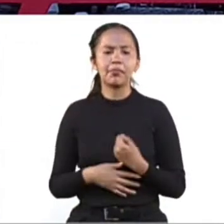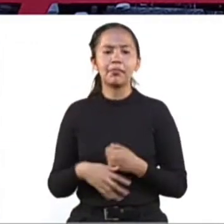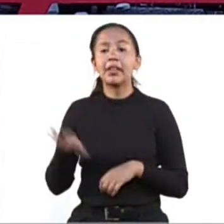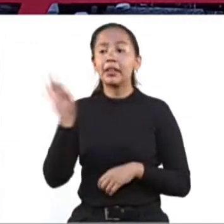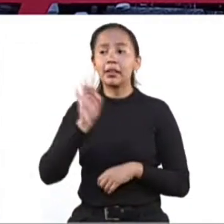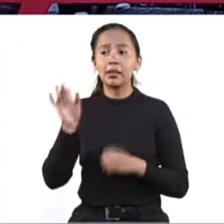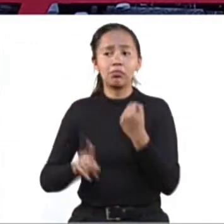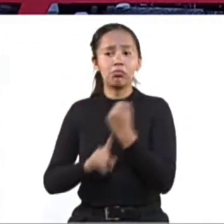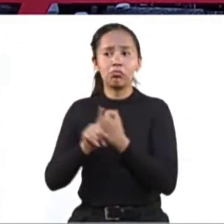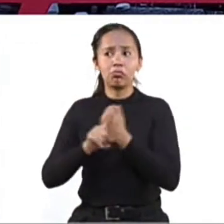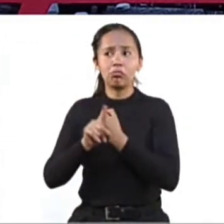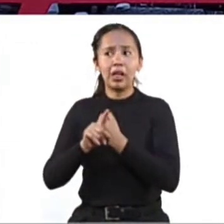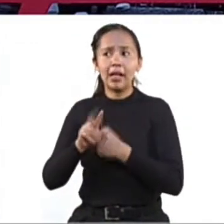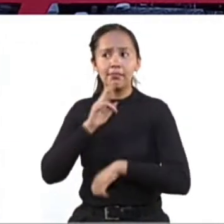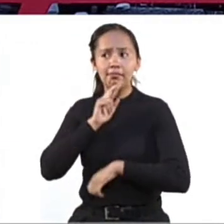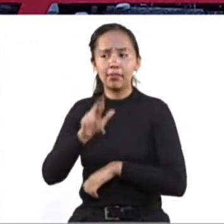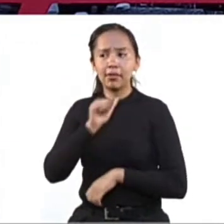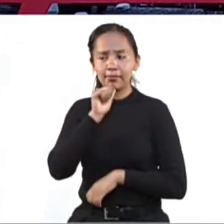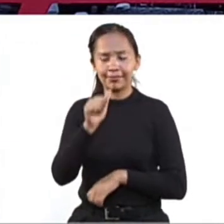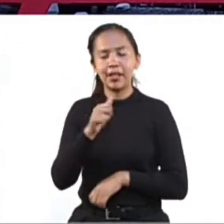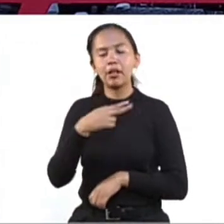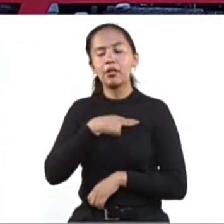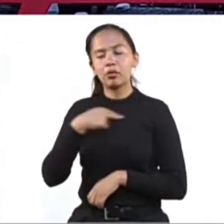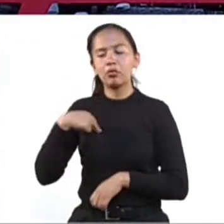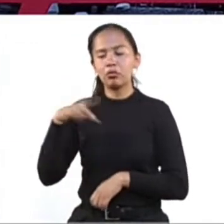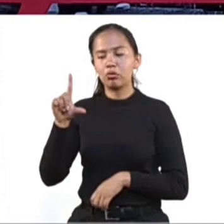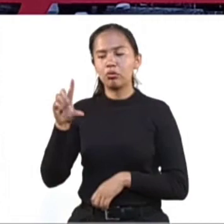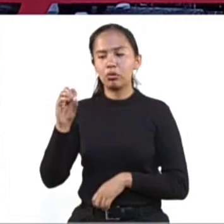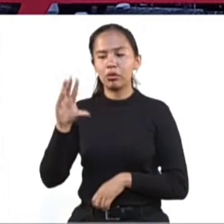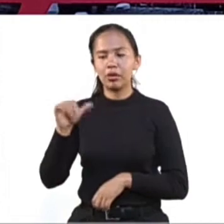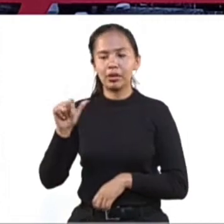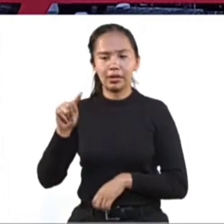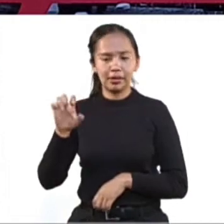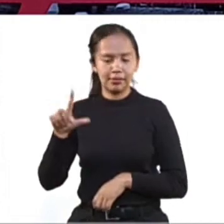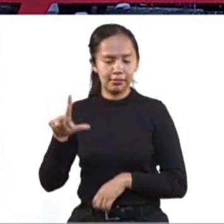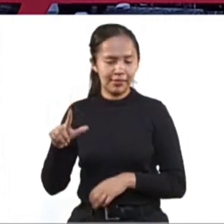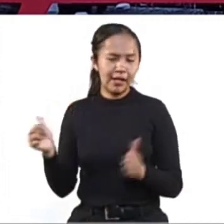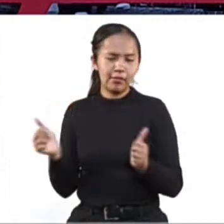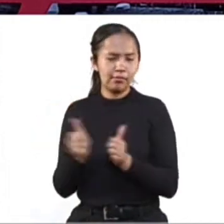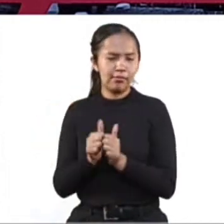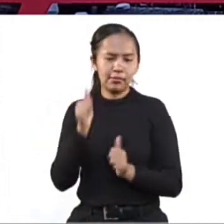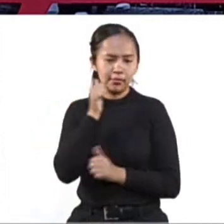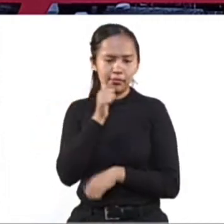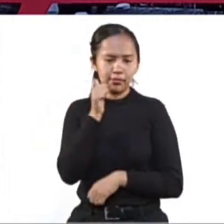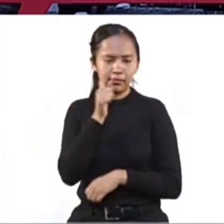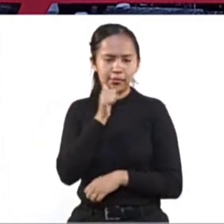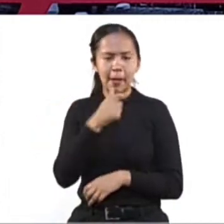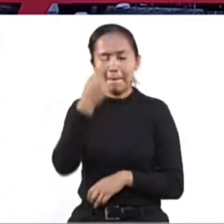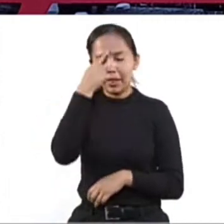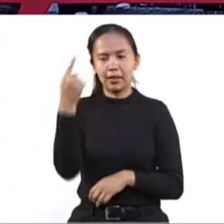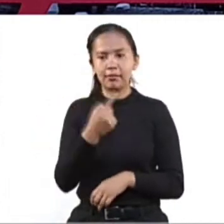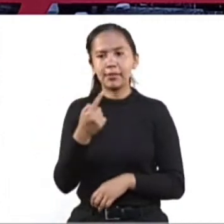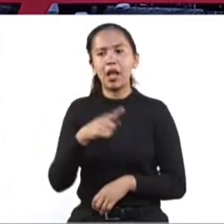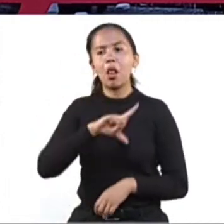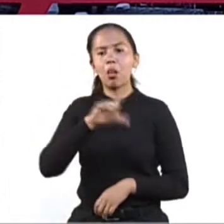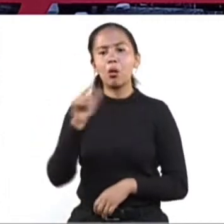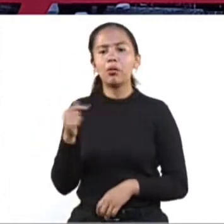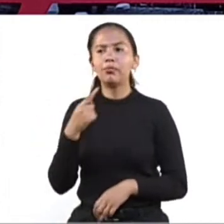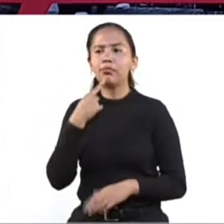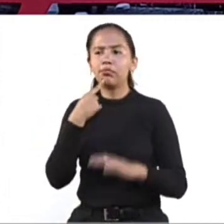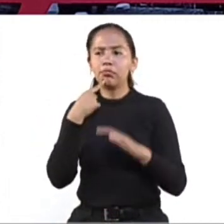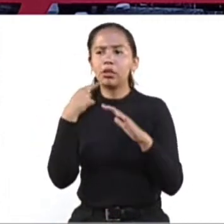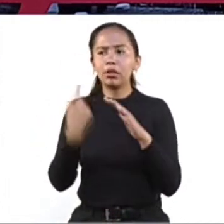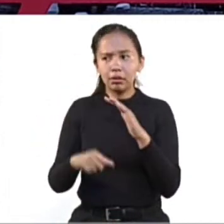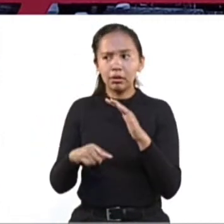resuelve, en Locatel vamos a acompañar, vamos a brindar acompañamiento al ciudadano para que pueda levantar una queja, ¿no? Y le vamos a dar